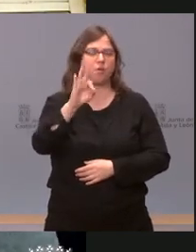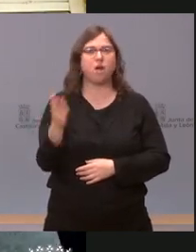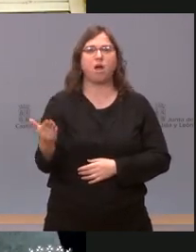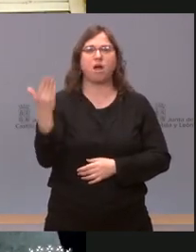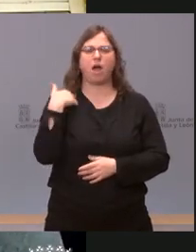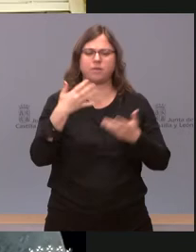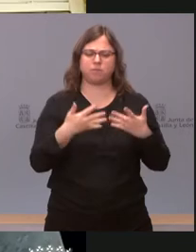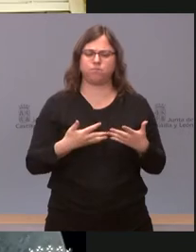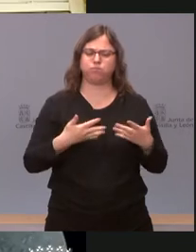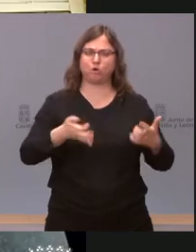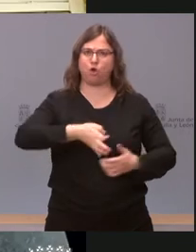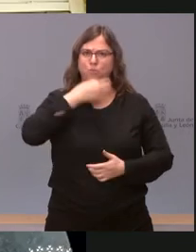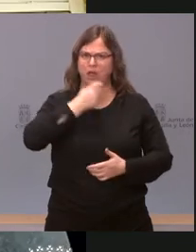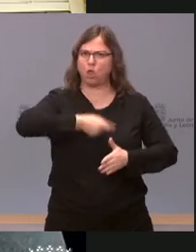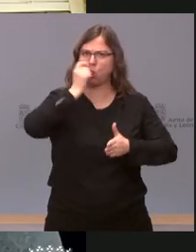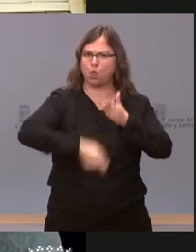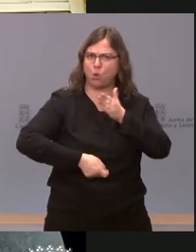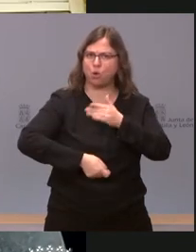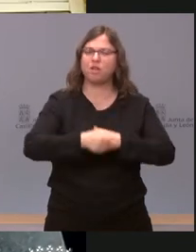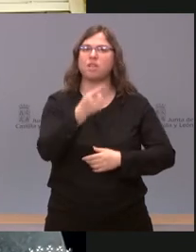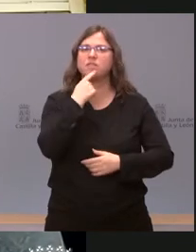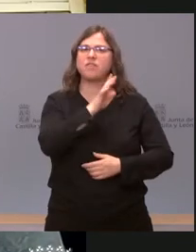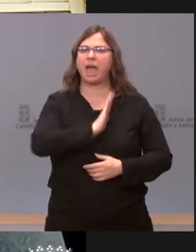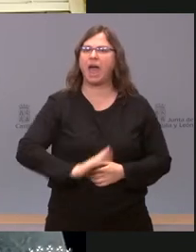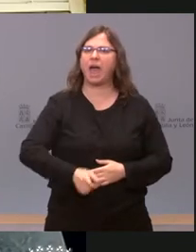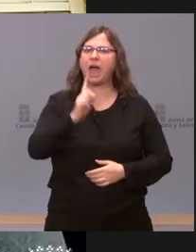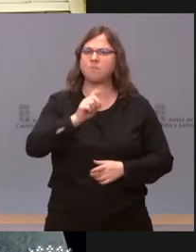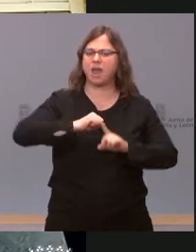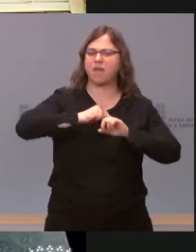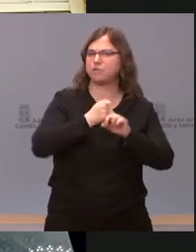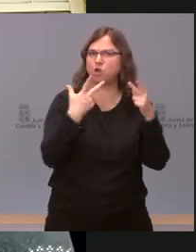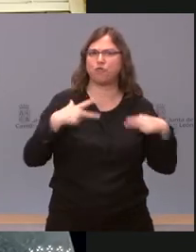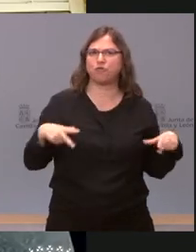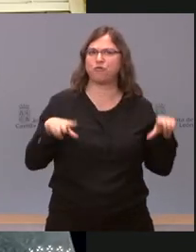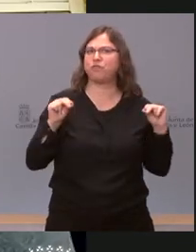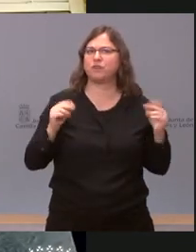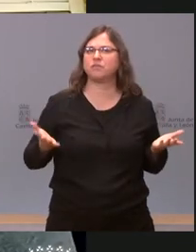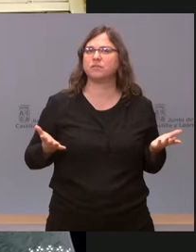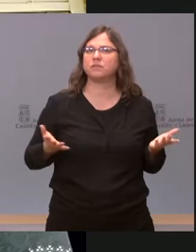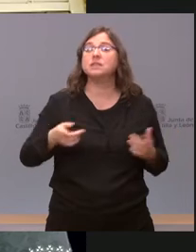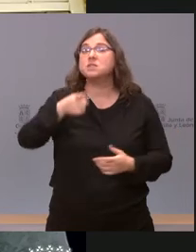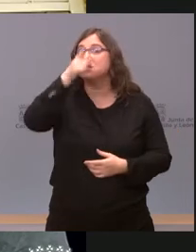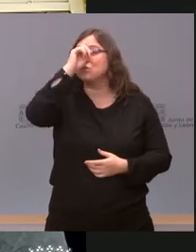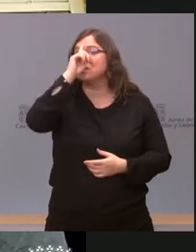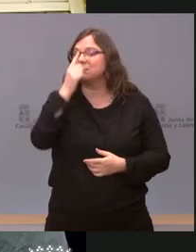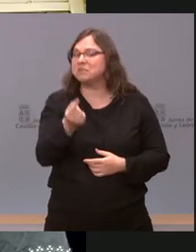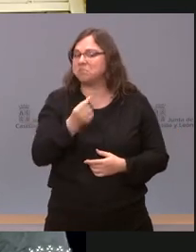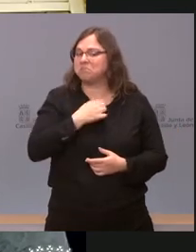bastante duro pidiendo que cesen las amenazas y las presiones. Yo no sé si usted se da por aludido,